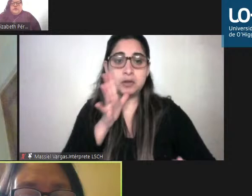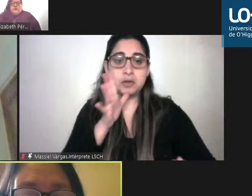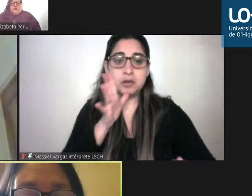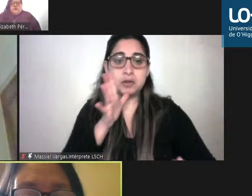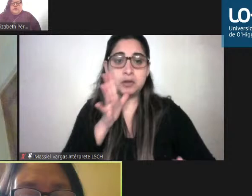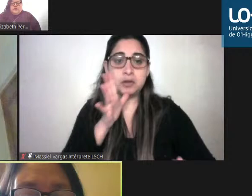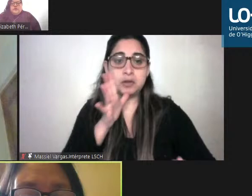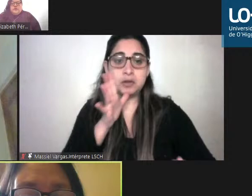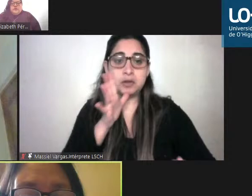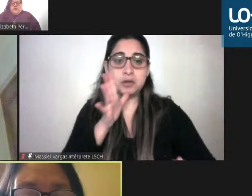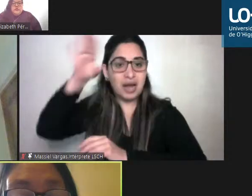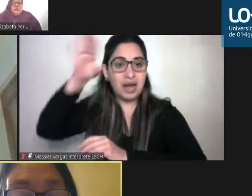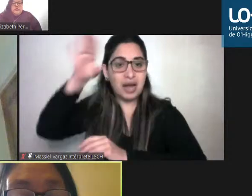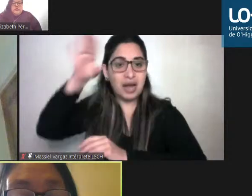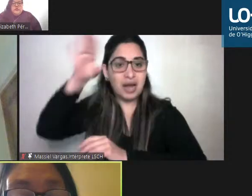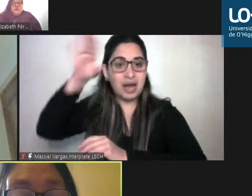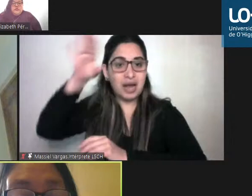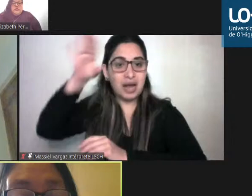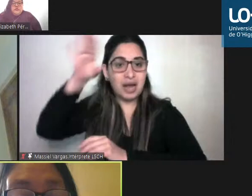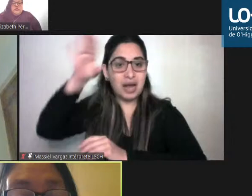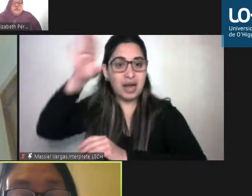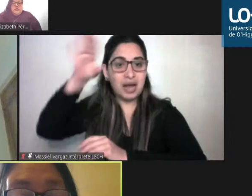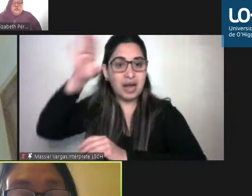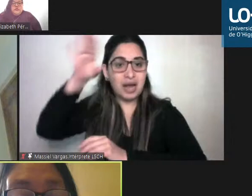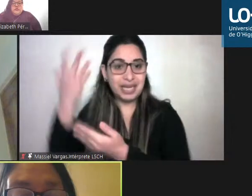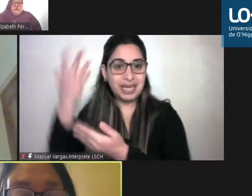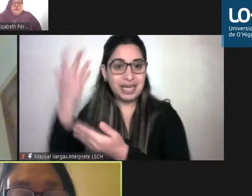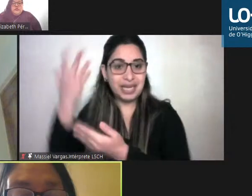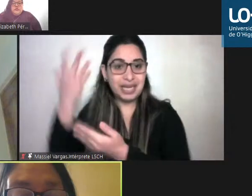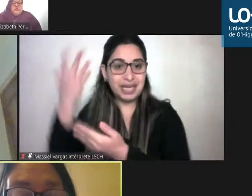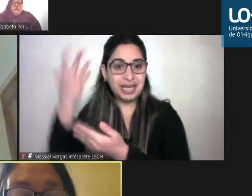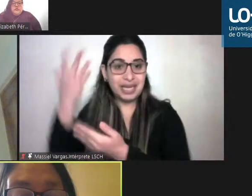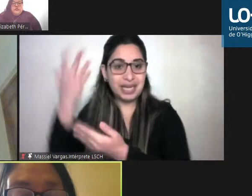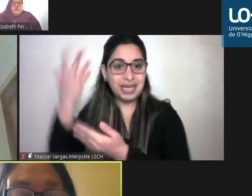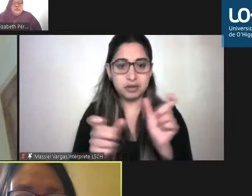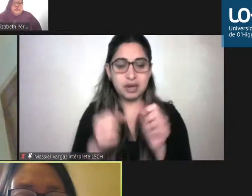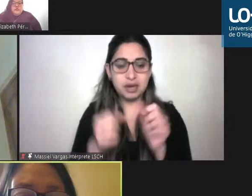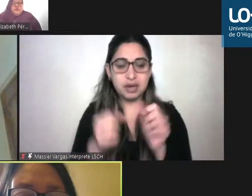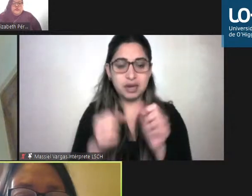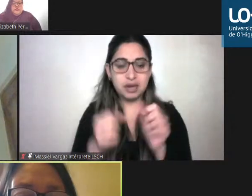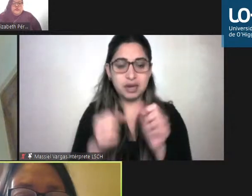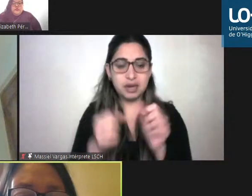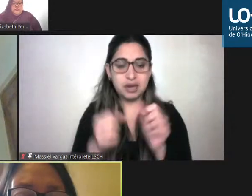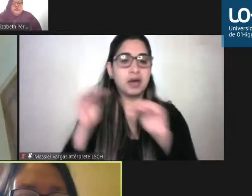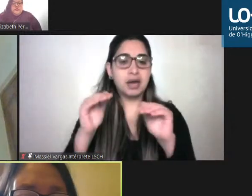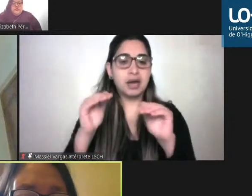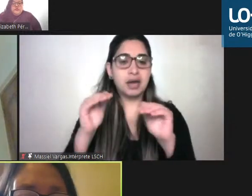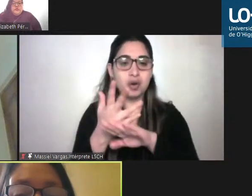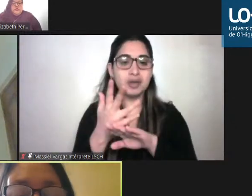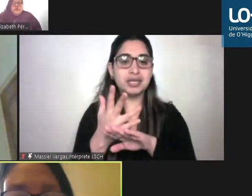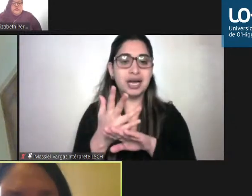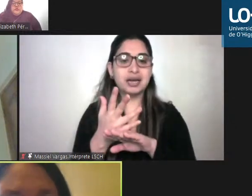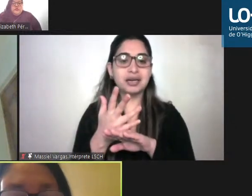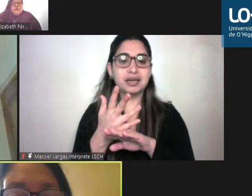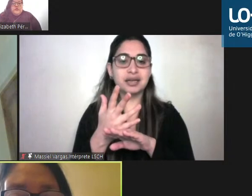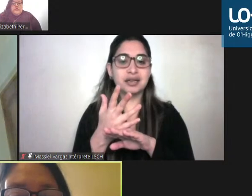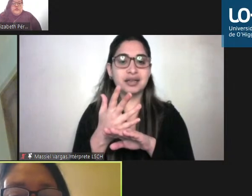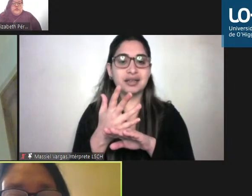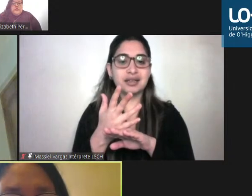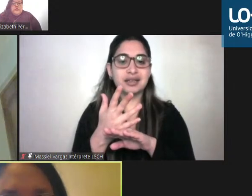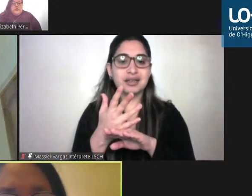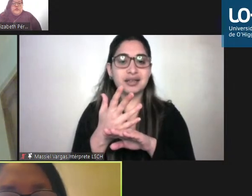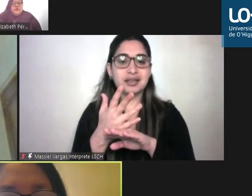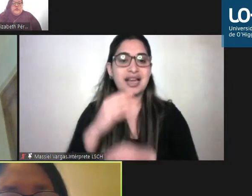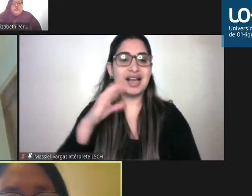este es un trabajo entre todos y todas estamos para apoyarnos Carol ha ofrecido su